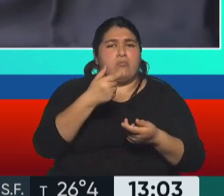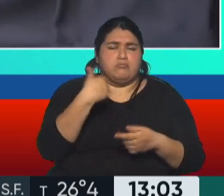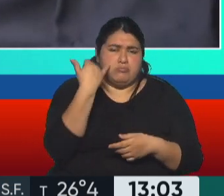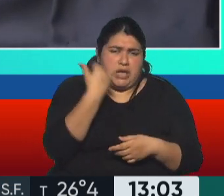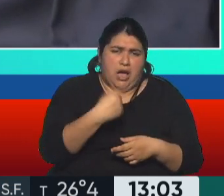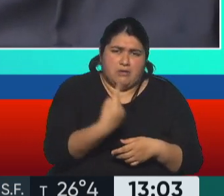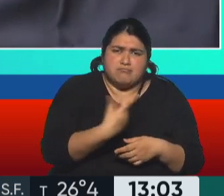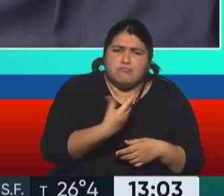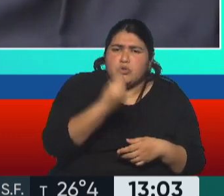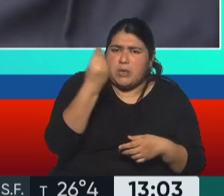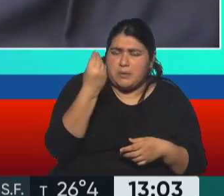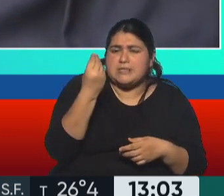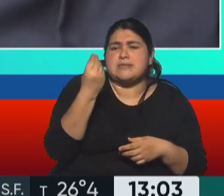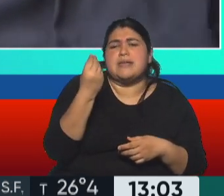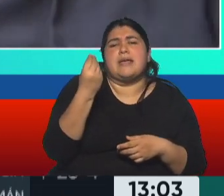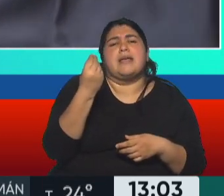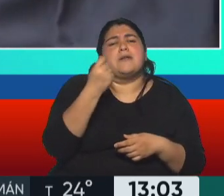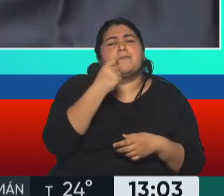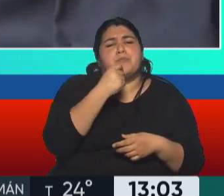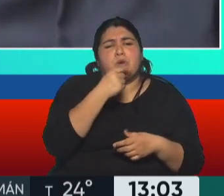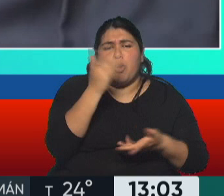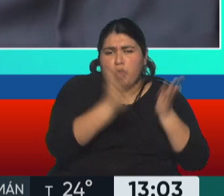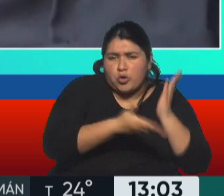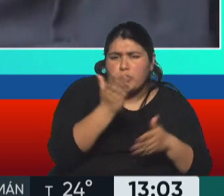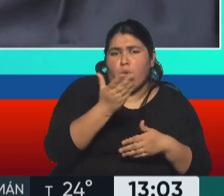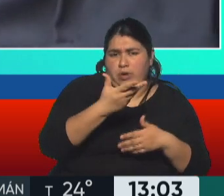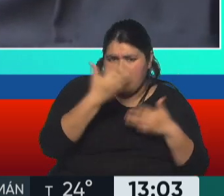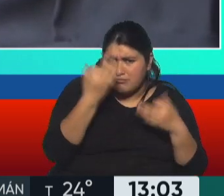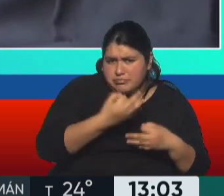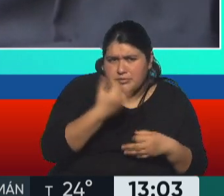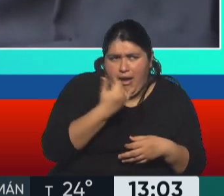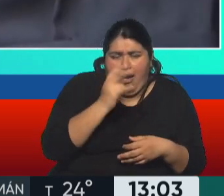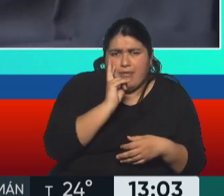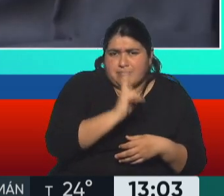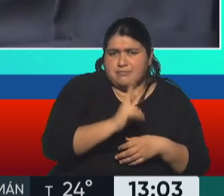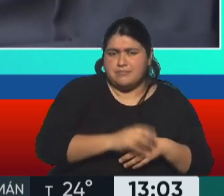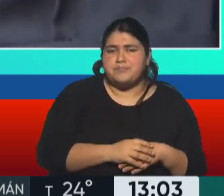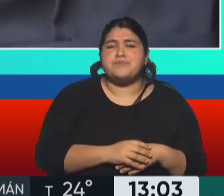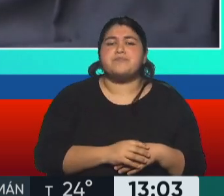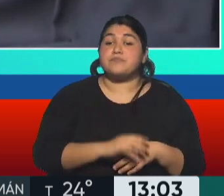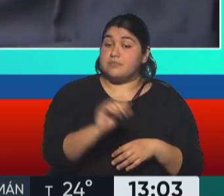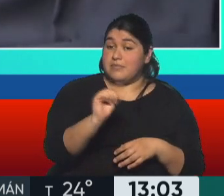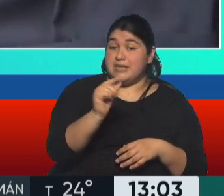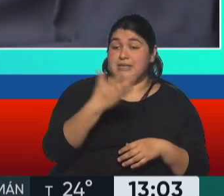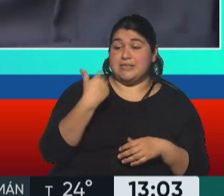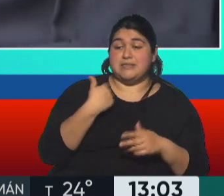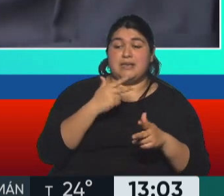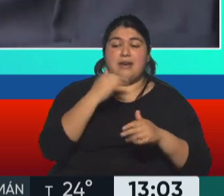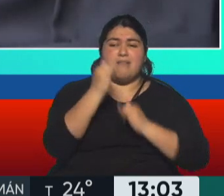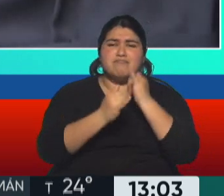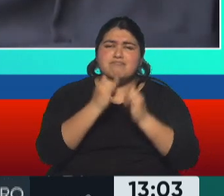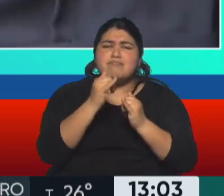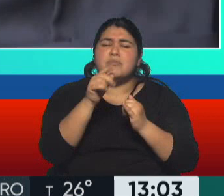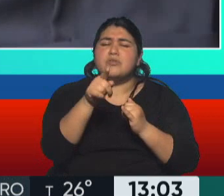delitos como la tortura oficialmente. Alfredo, recién mencionabas esa especie de